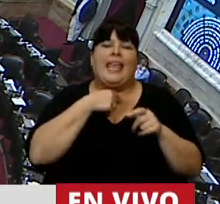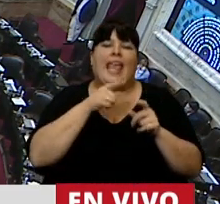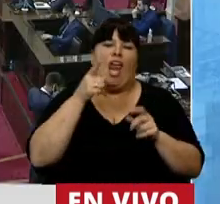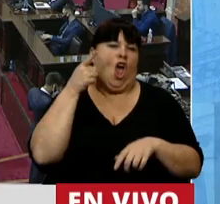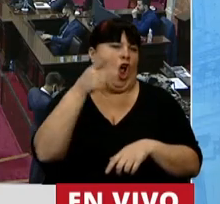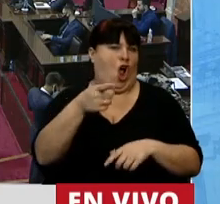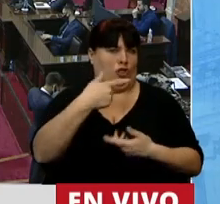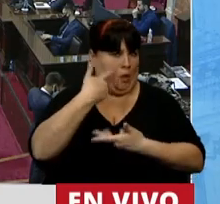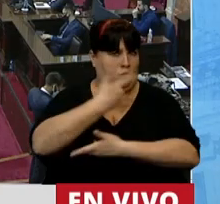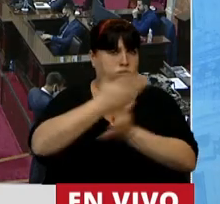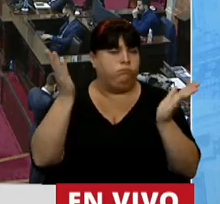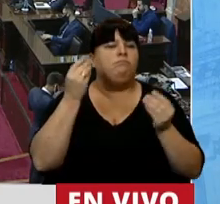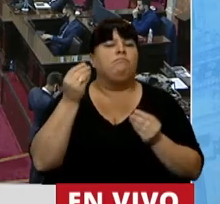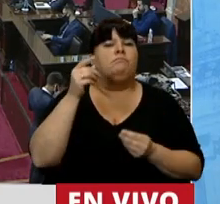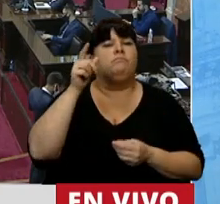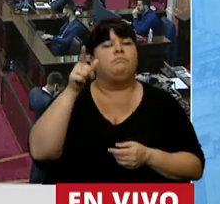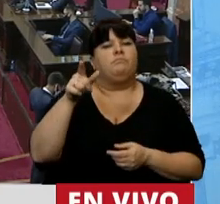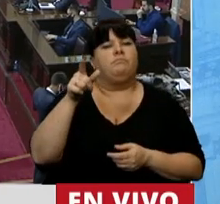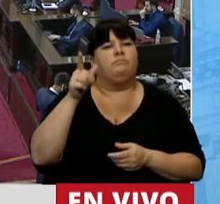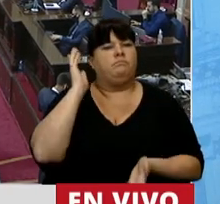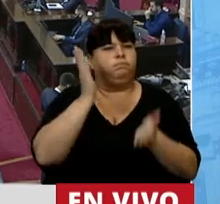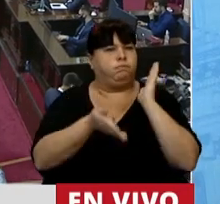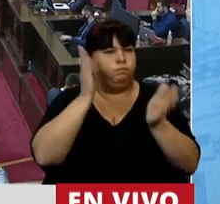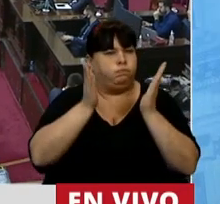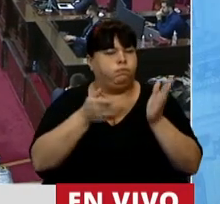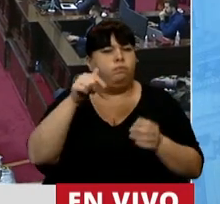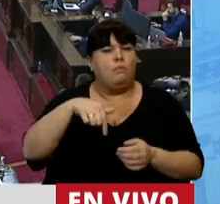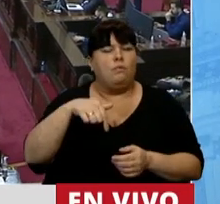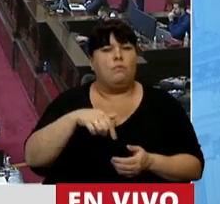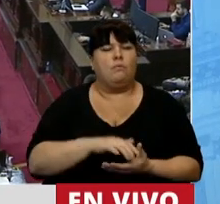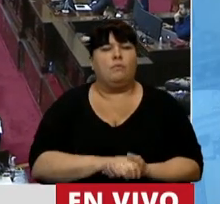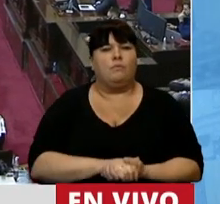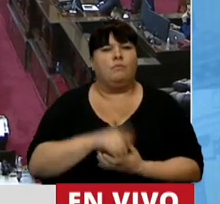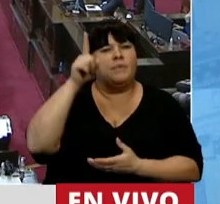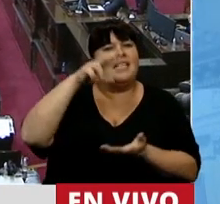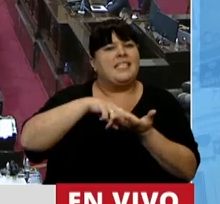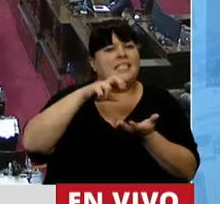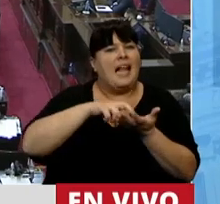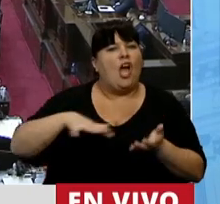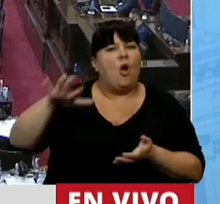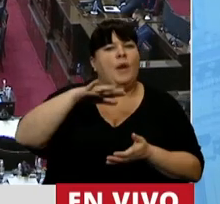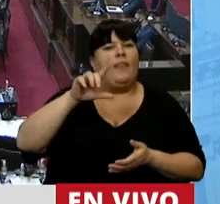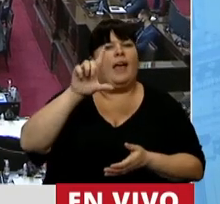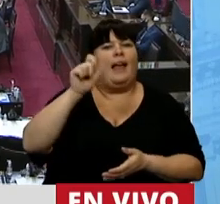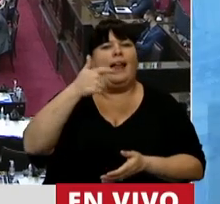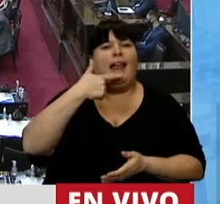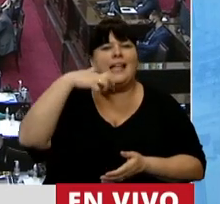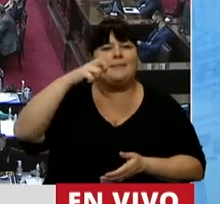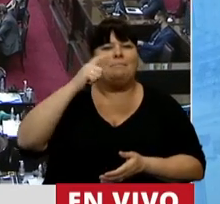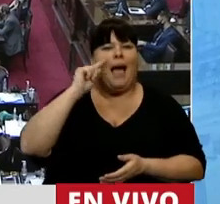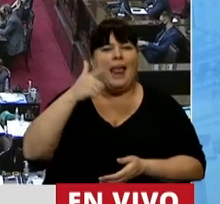un repudio público a la represión que hubo en Salta, en la comunidad Las Pailas,